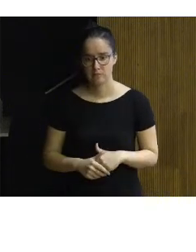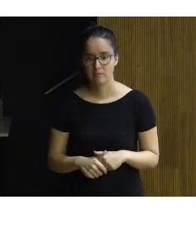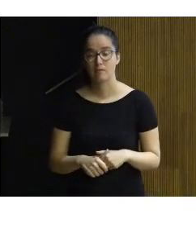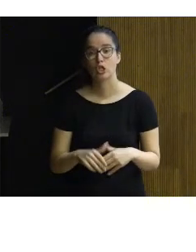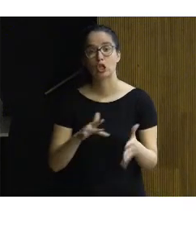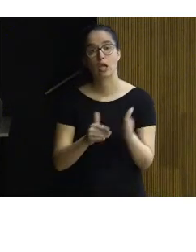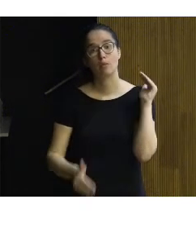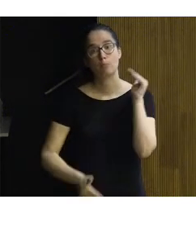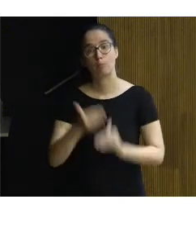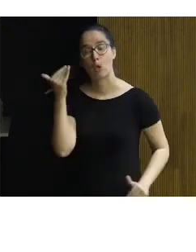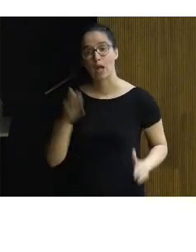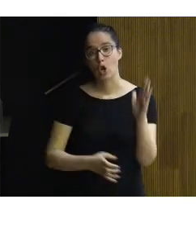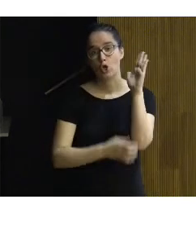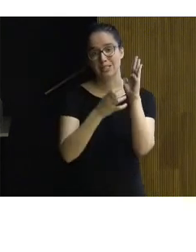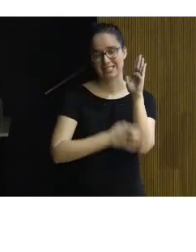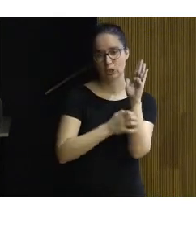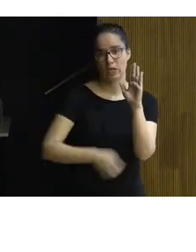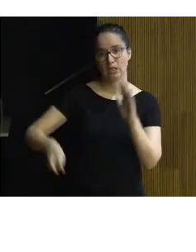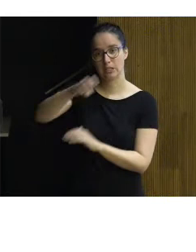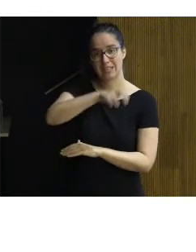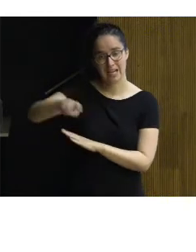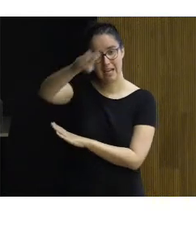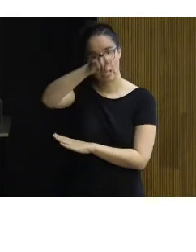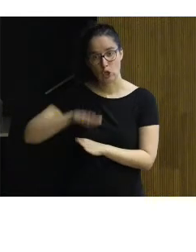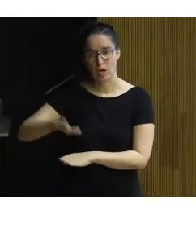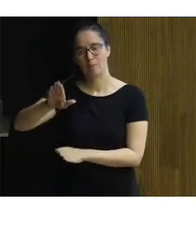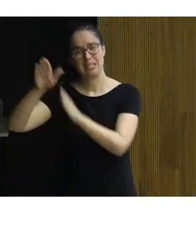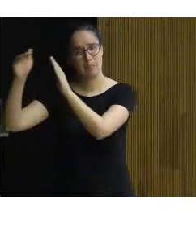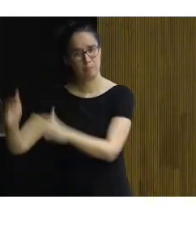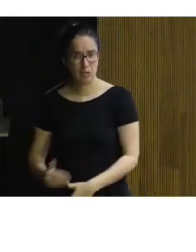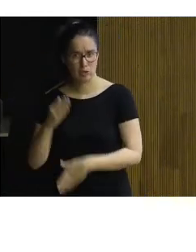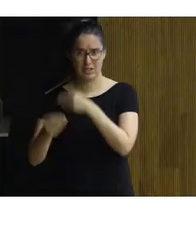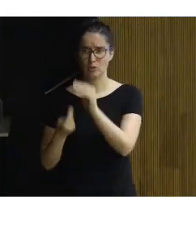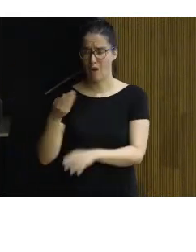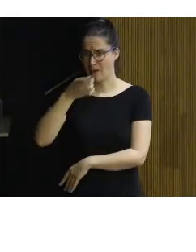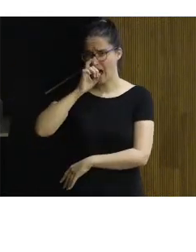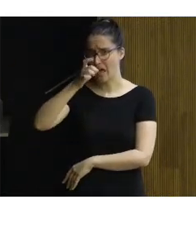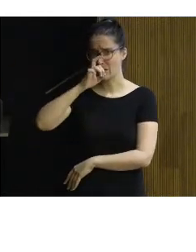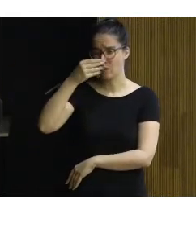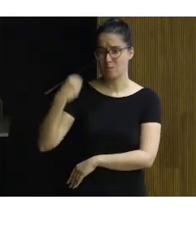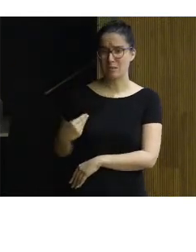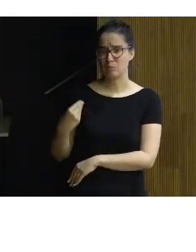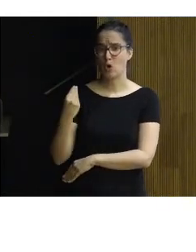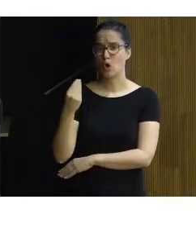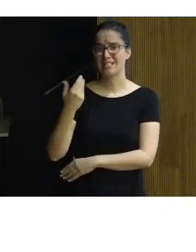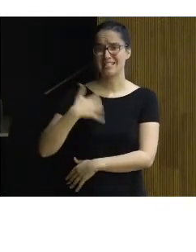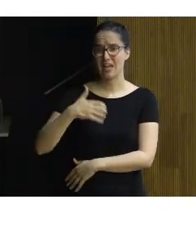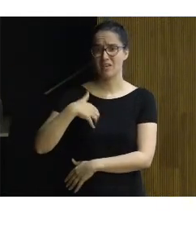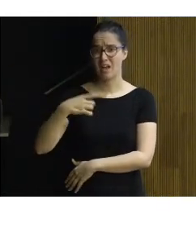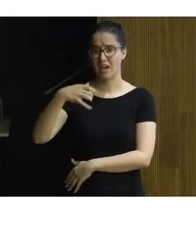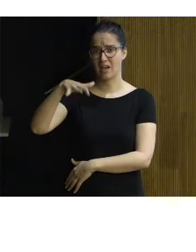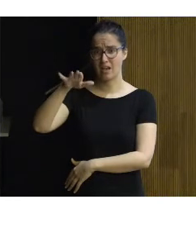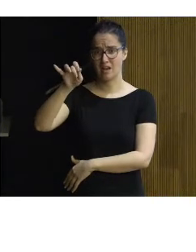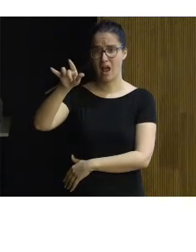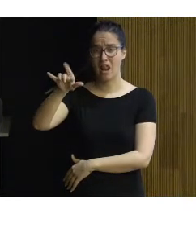Están de moda los ascensores frente a las escaleras o las rampas que ya se utilizaban en la antigüedad como en la Giralda de Sevilla. En algunos